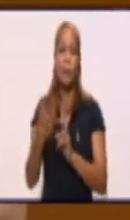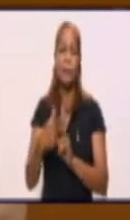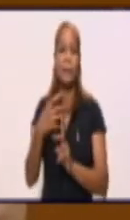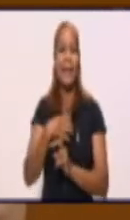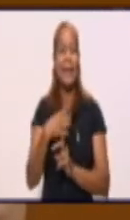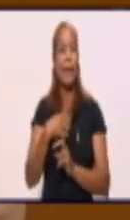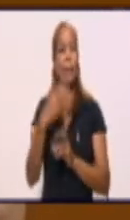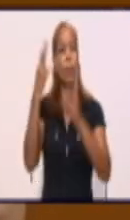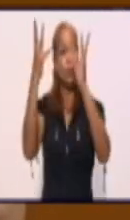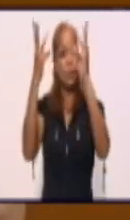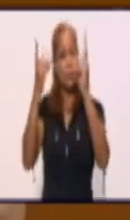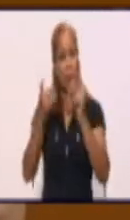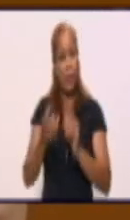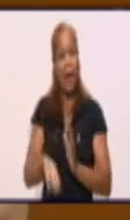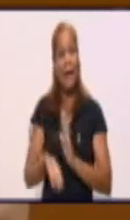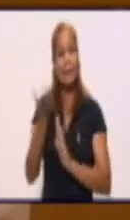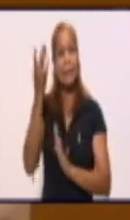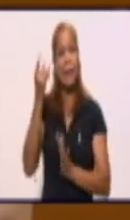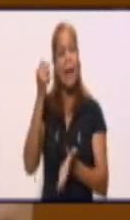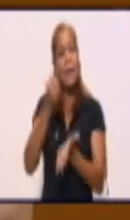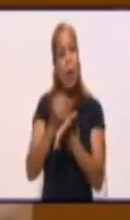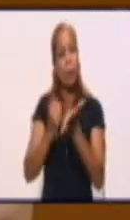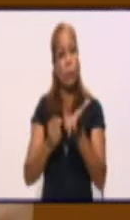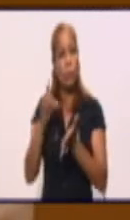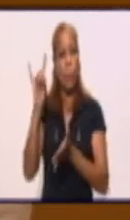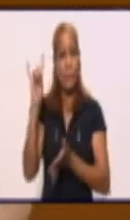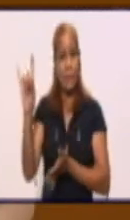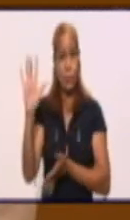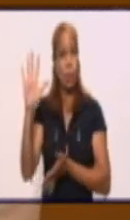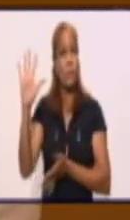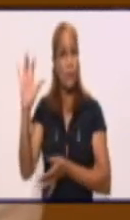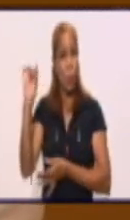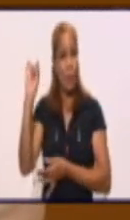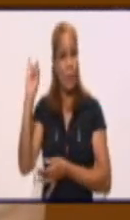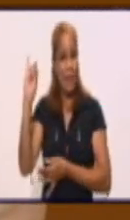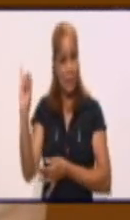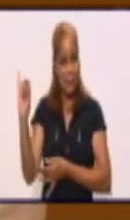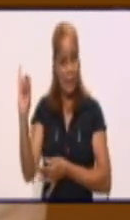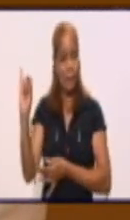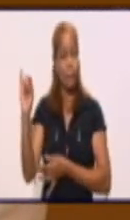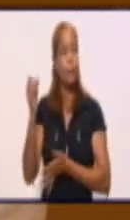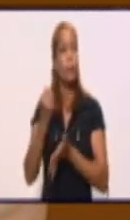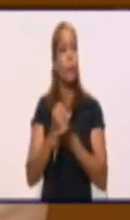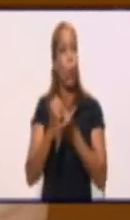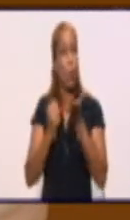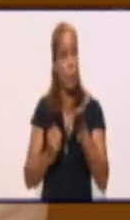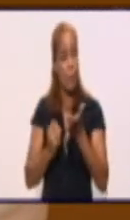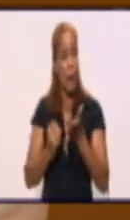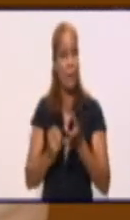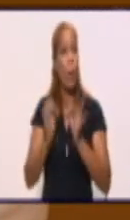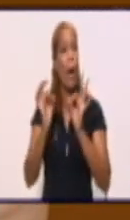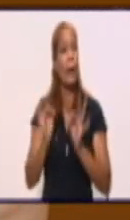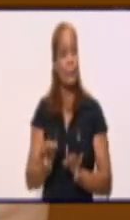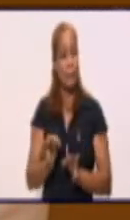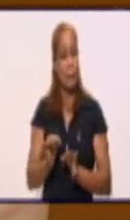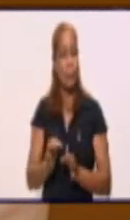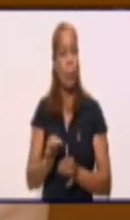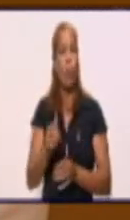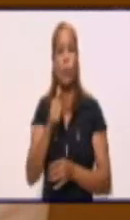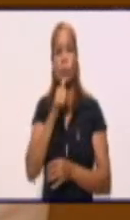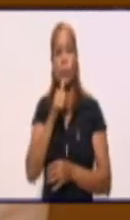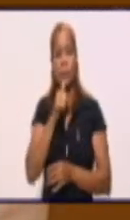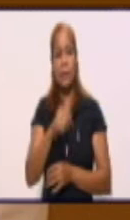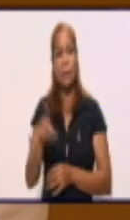activa de 956 confirmados activos hoy acá en la provincia. Sospechosos 1